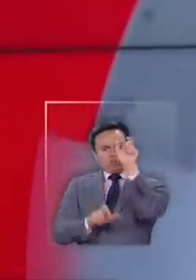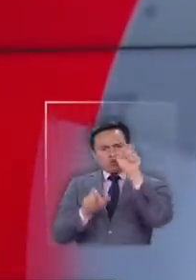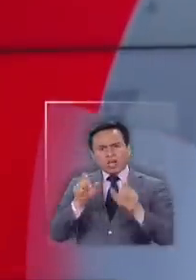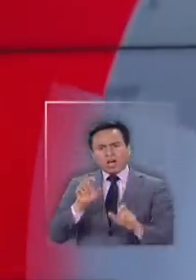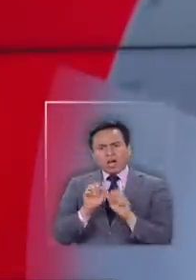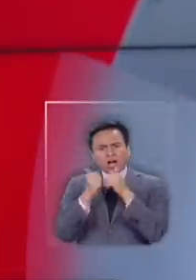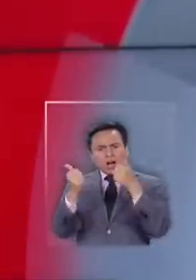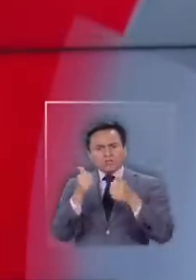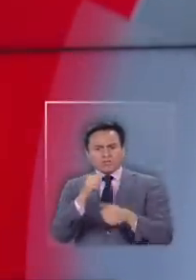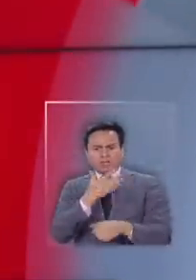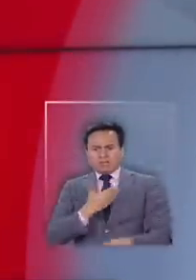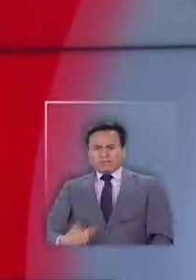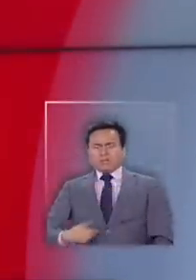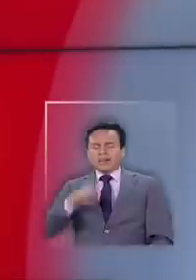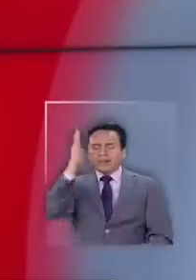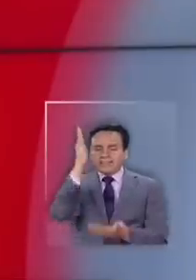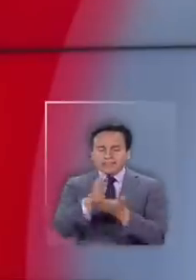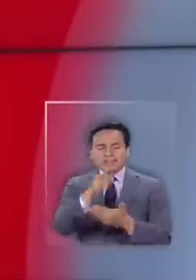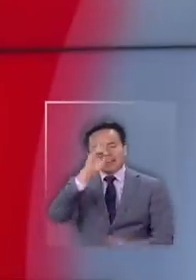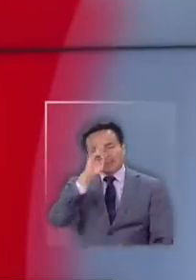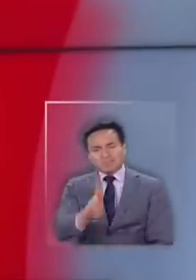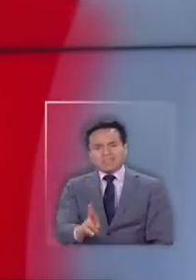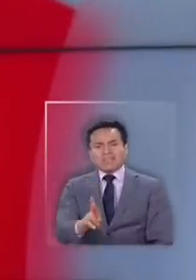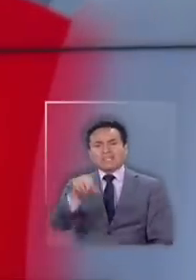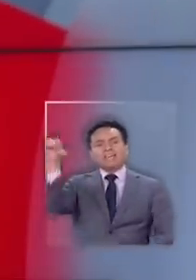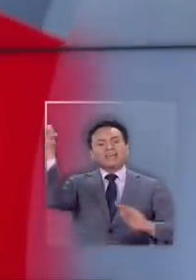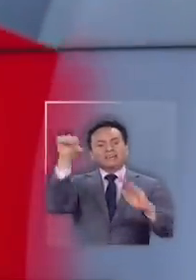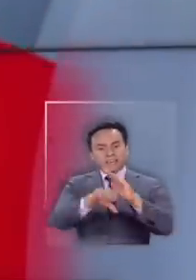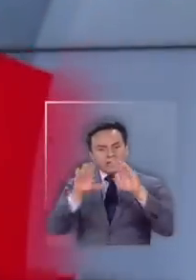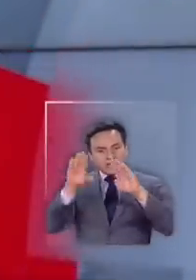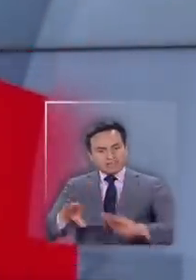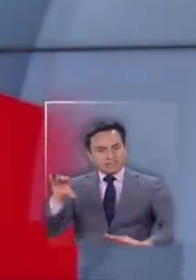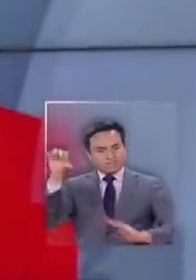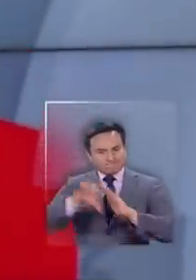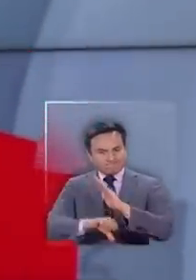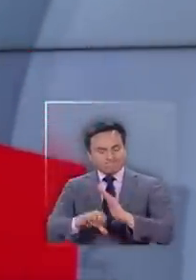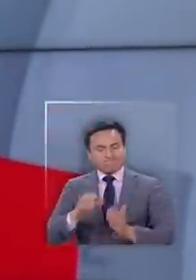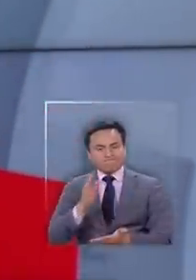autoridades que les llaman a respetar el quédate en casa.